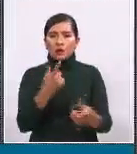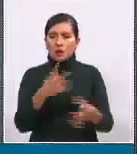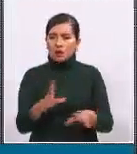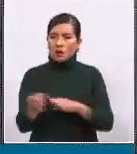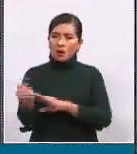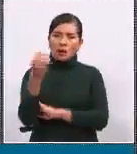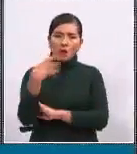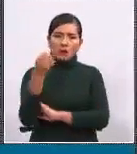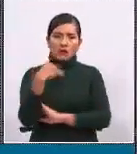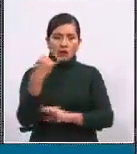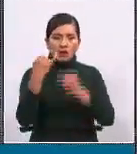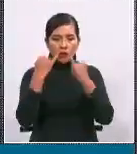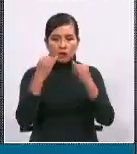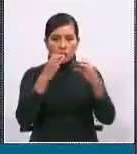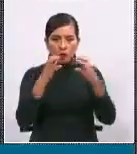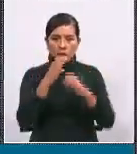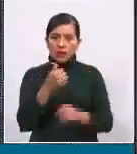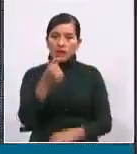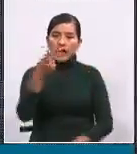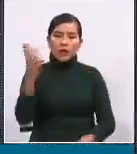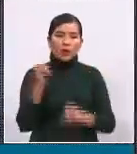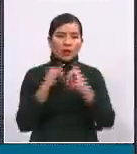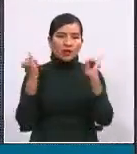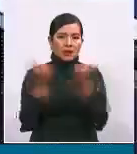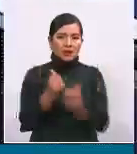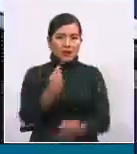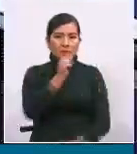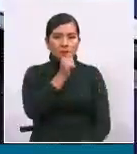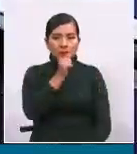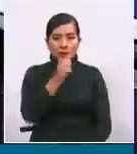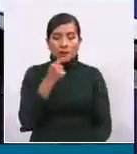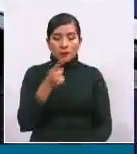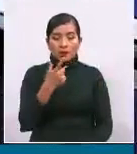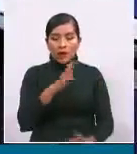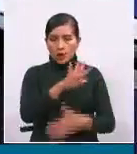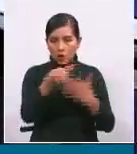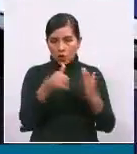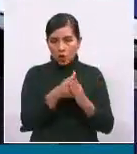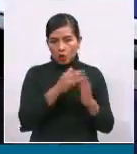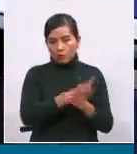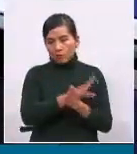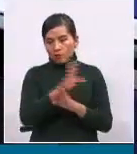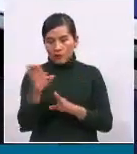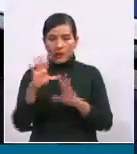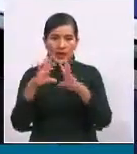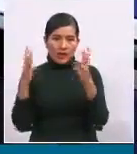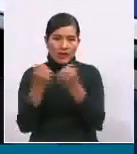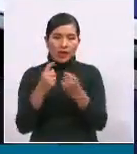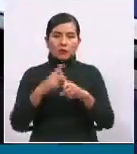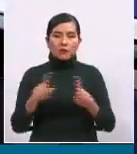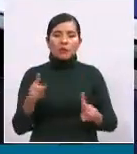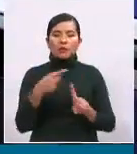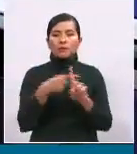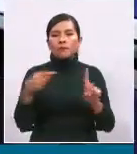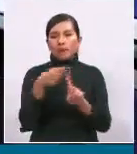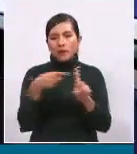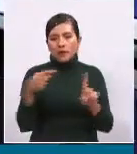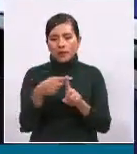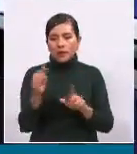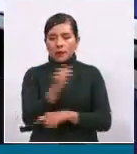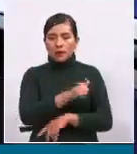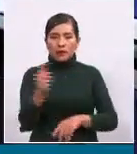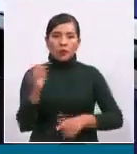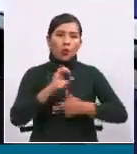comunicado de alguna institución privada diciéndoles que van a volver, pero a clases semipresenciales o virtuales?